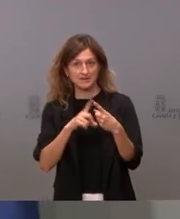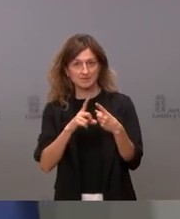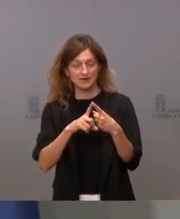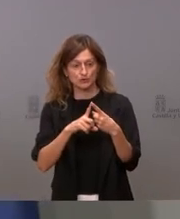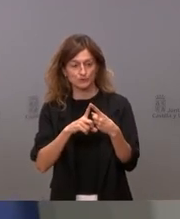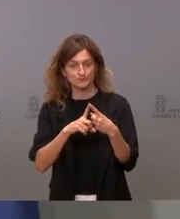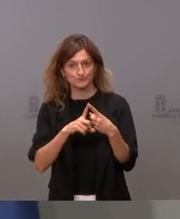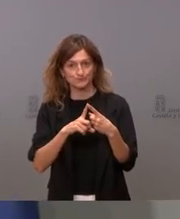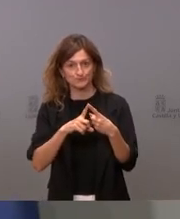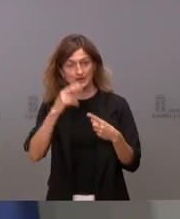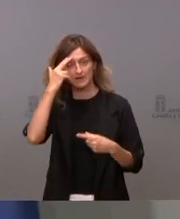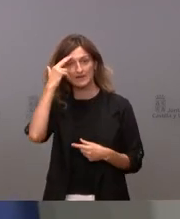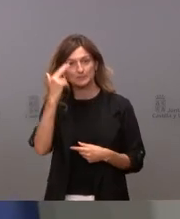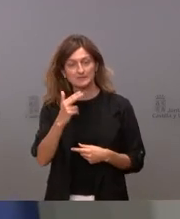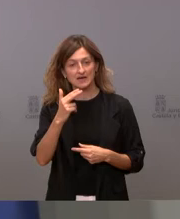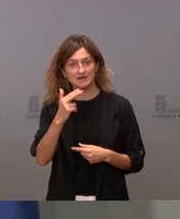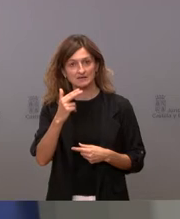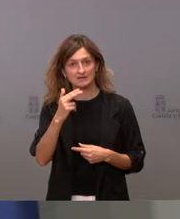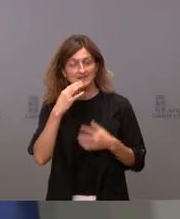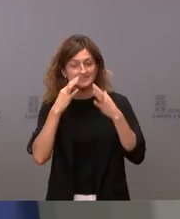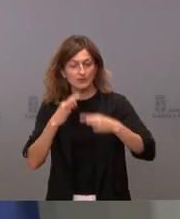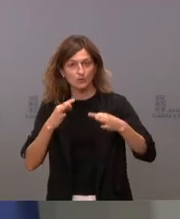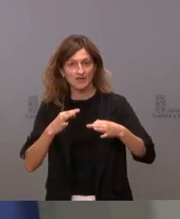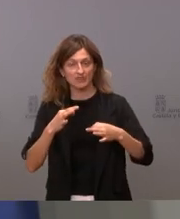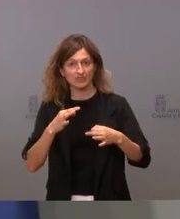respetar el principio de seguridad jurídica